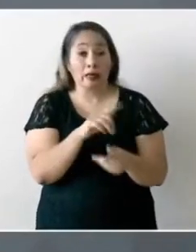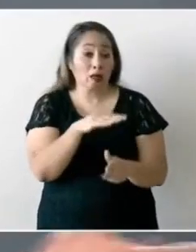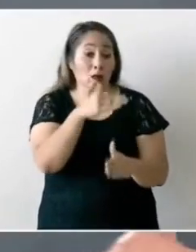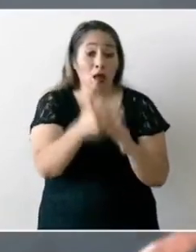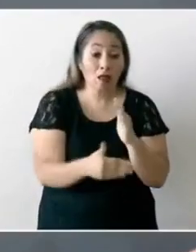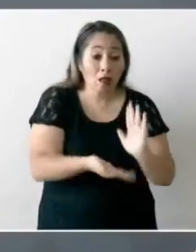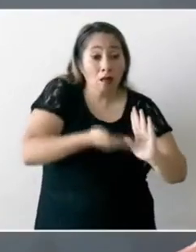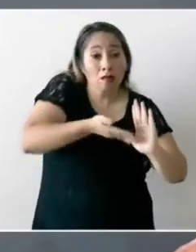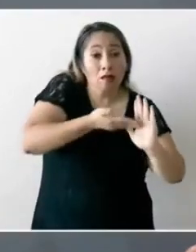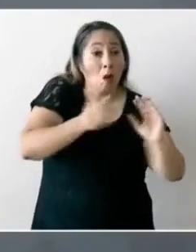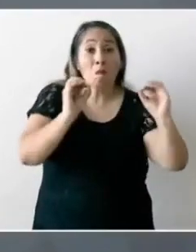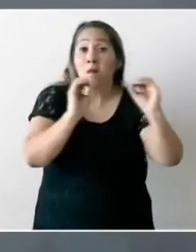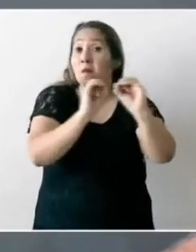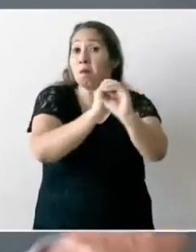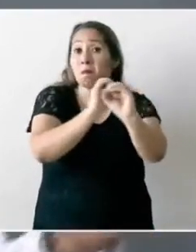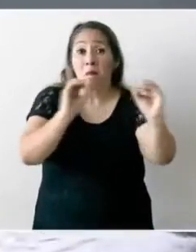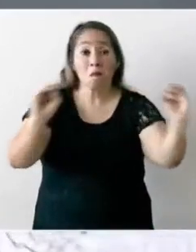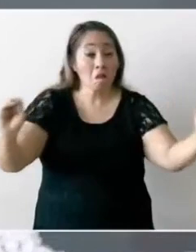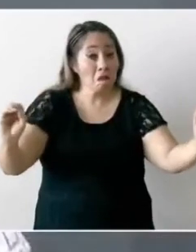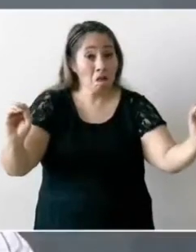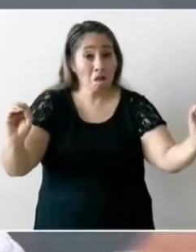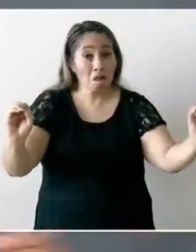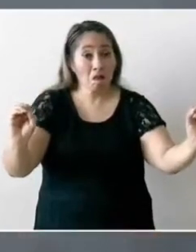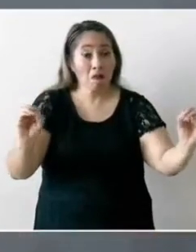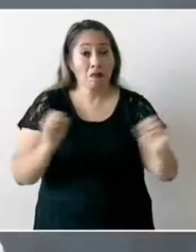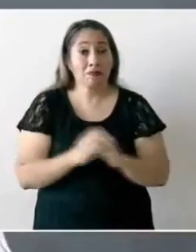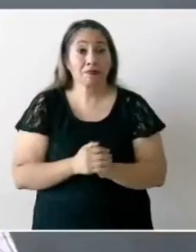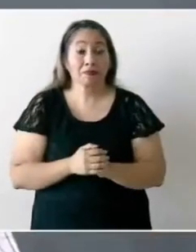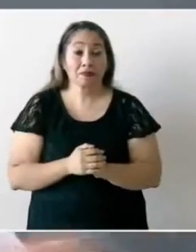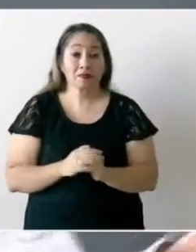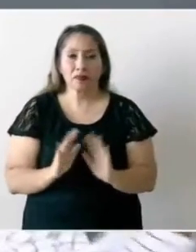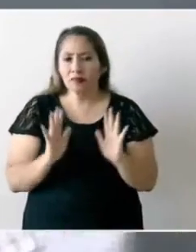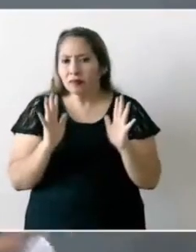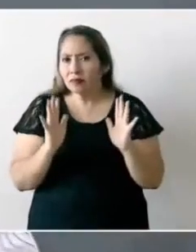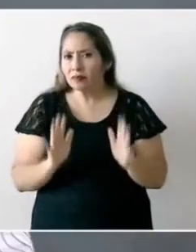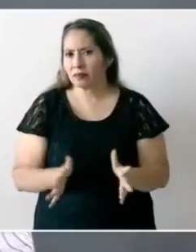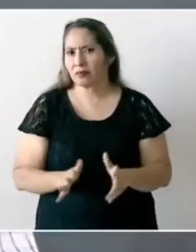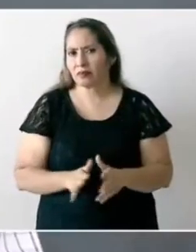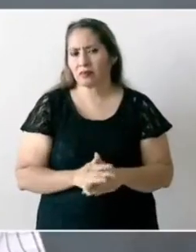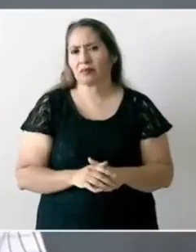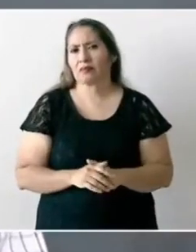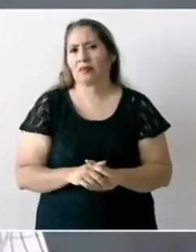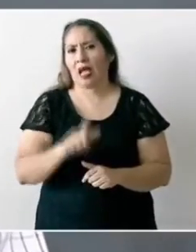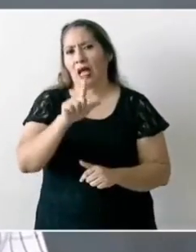ya hay hasta licitaciones en este caso